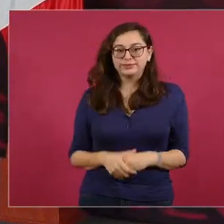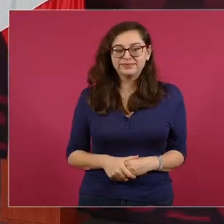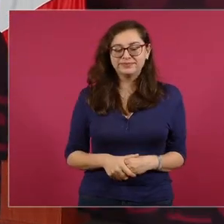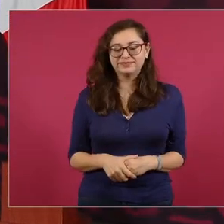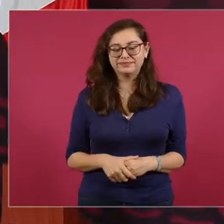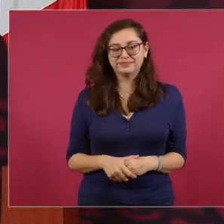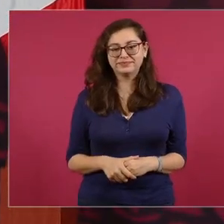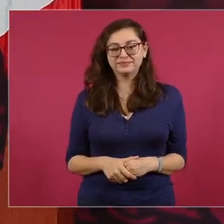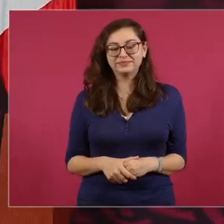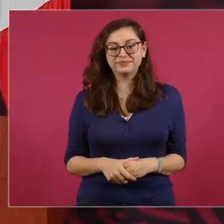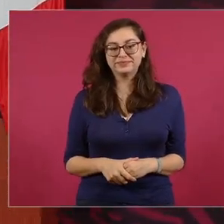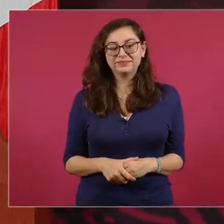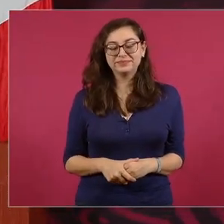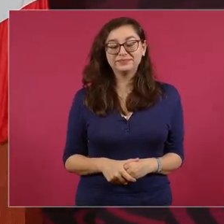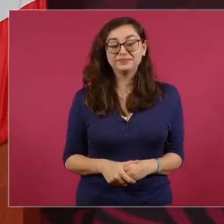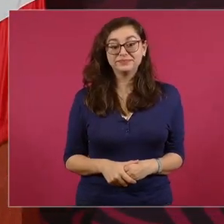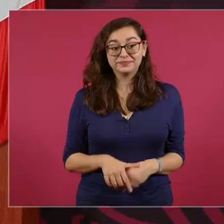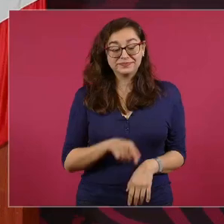así están